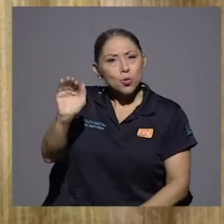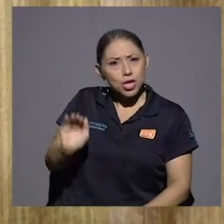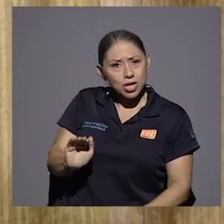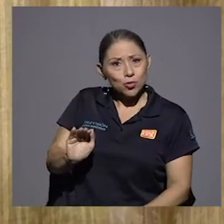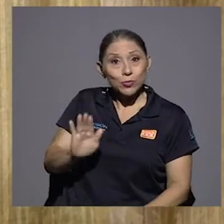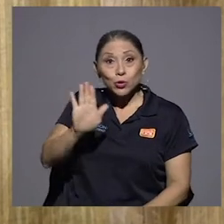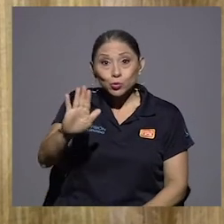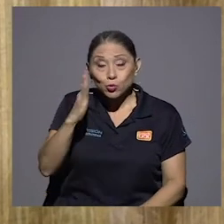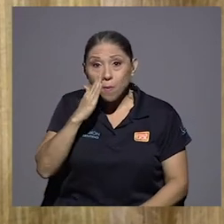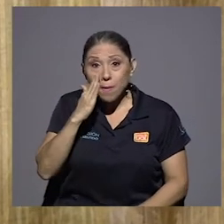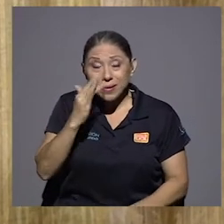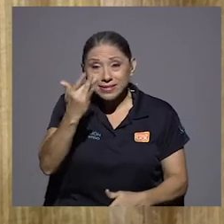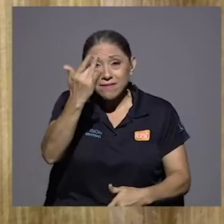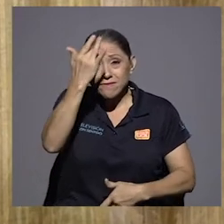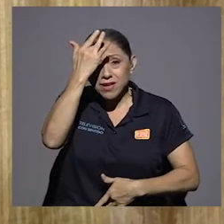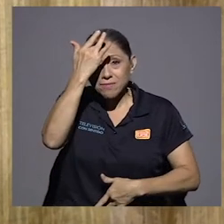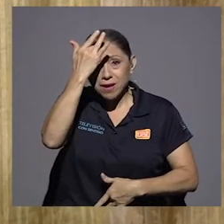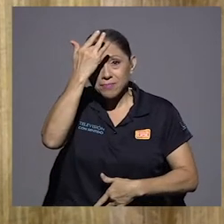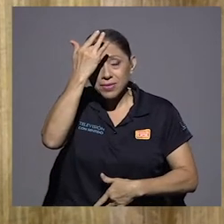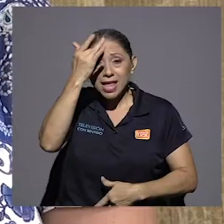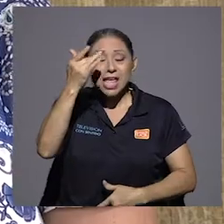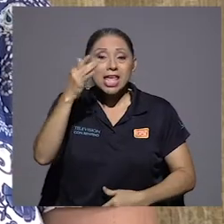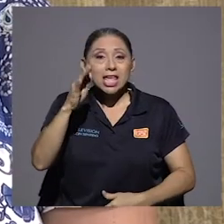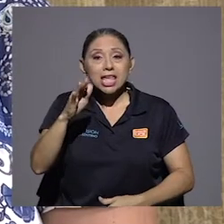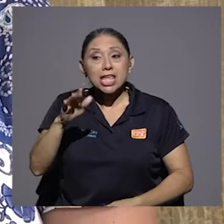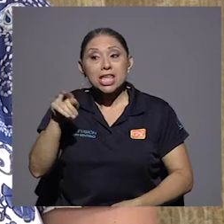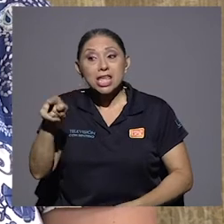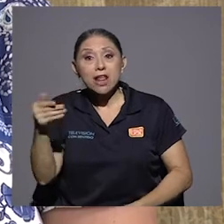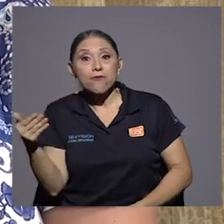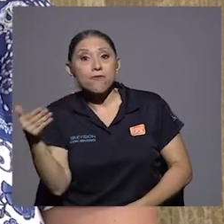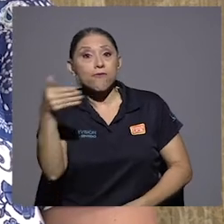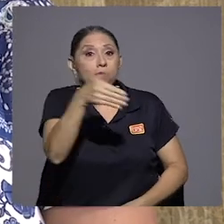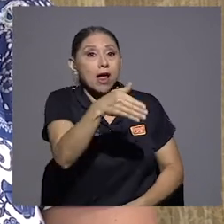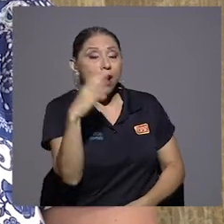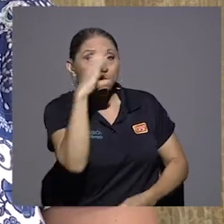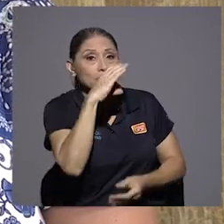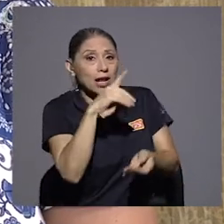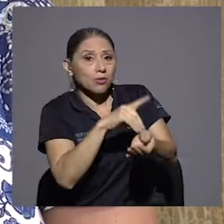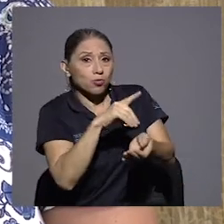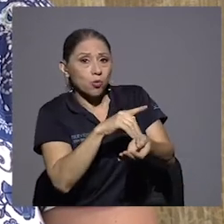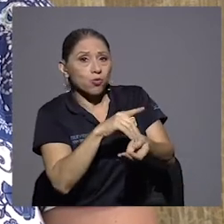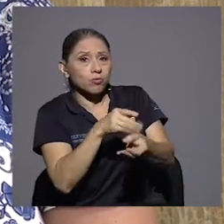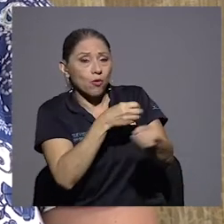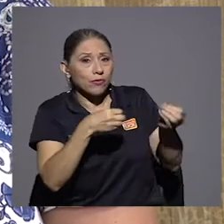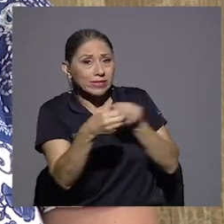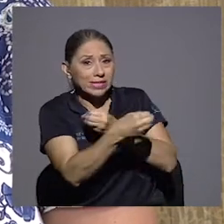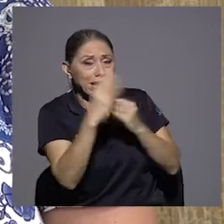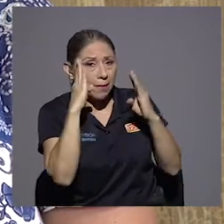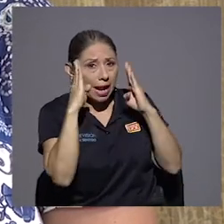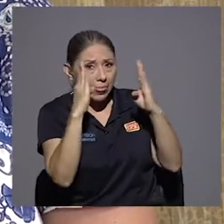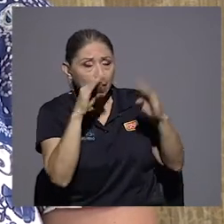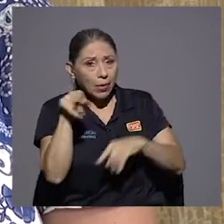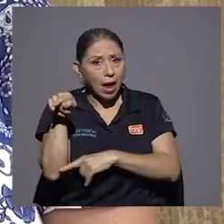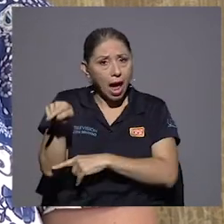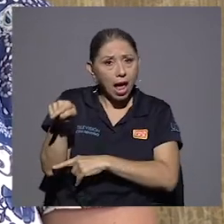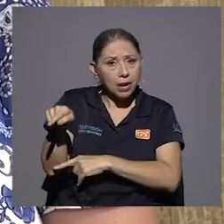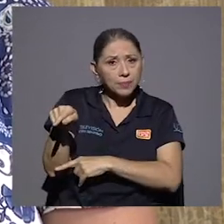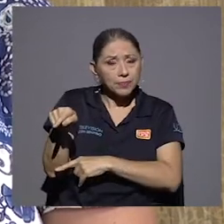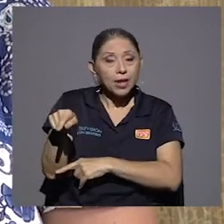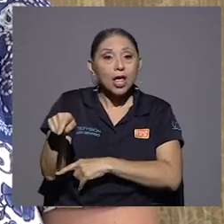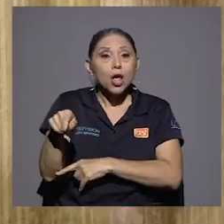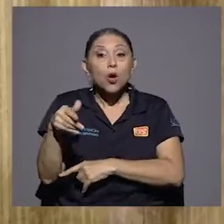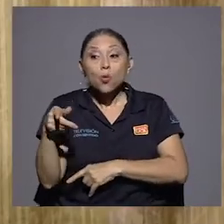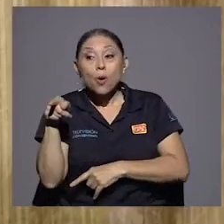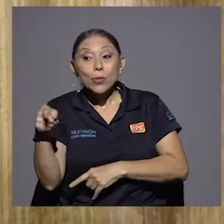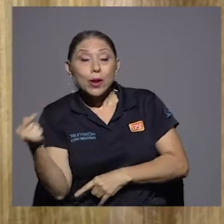enferma y lo fue a buscar al consultorio, al doctor. Y en el momento que le busca, el